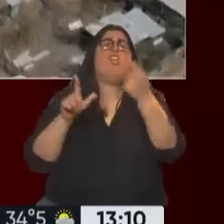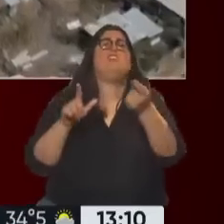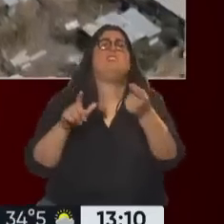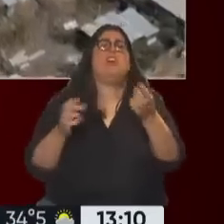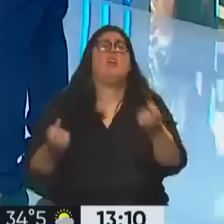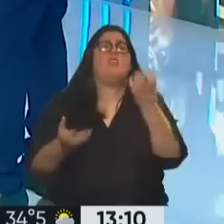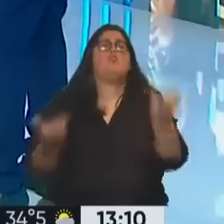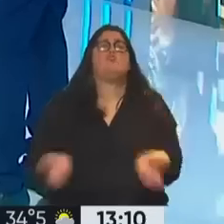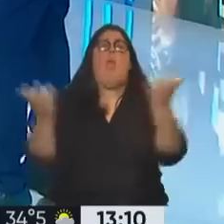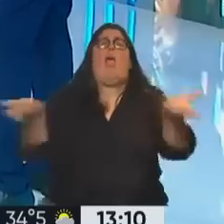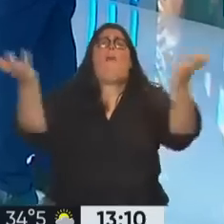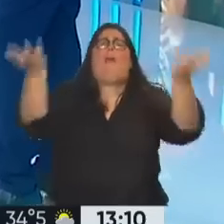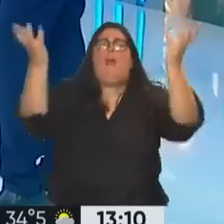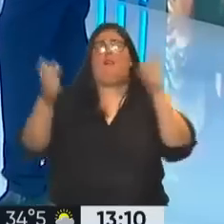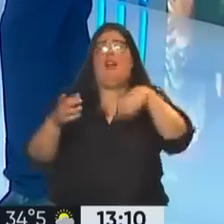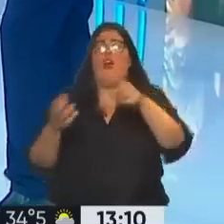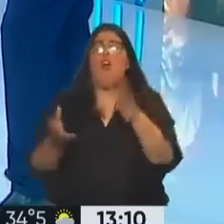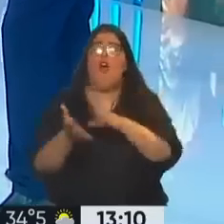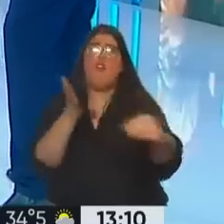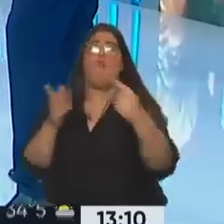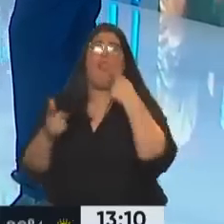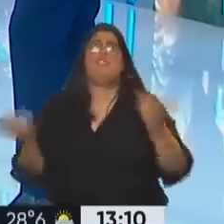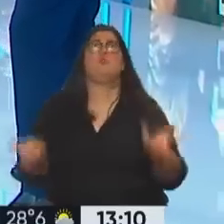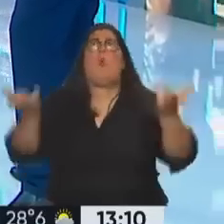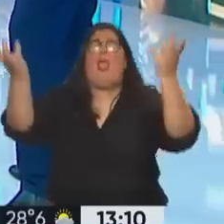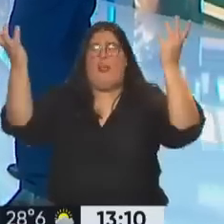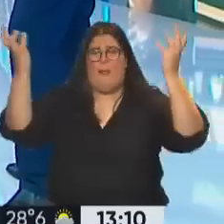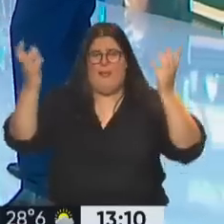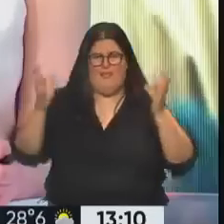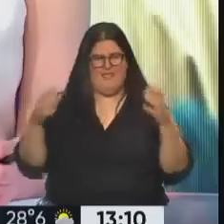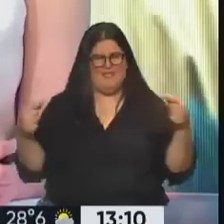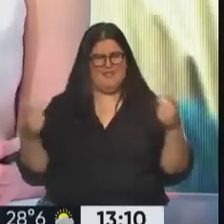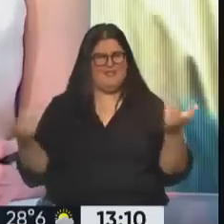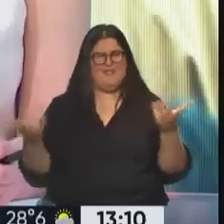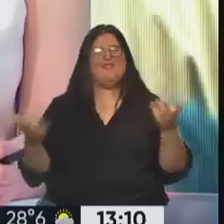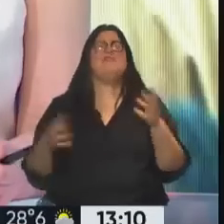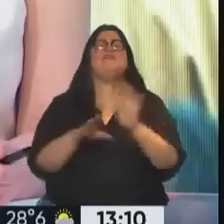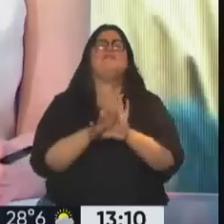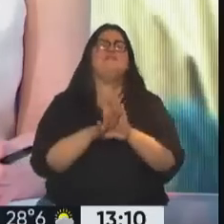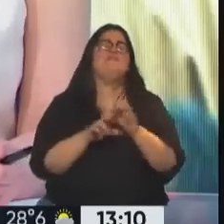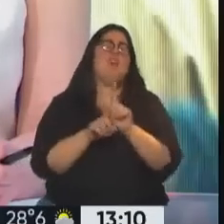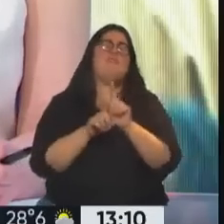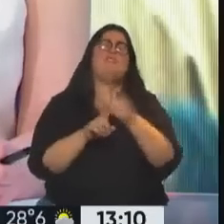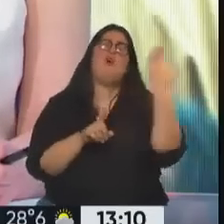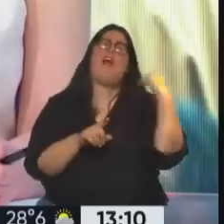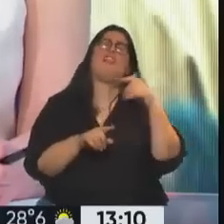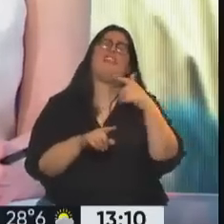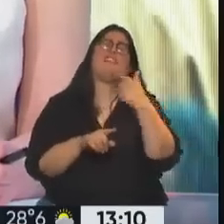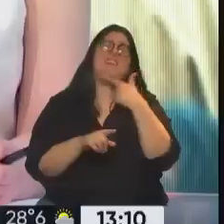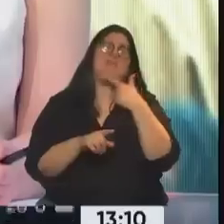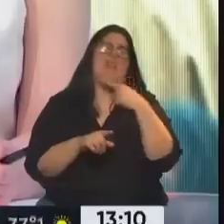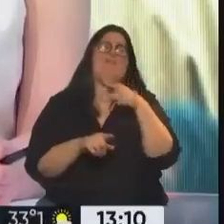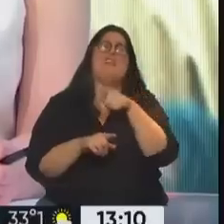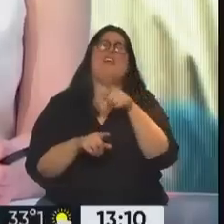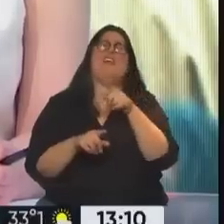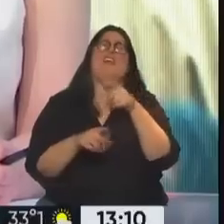sus odios y son los discursos de odio que producen, por ejemplo, lo que vivió Argentina el 1 de septiembre cuando casi matan a Cristina. Entonces,